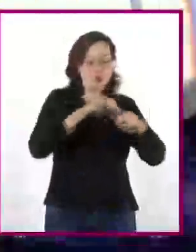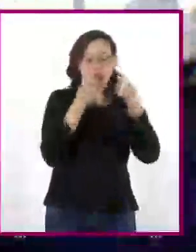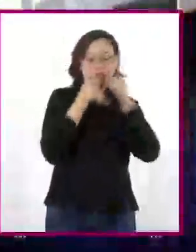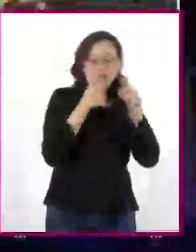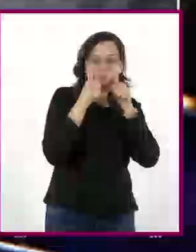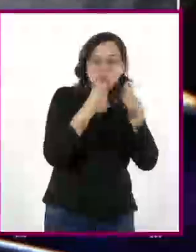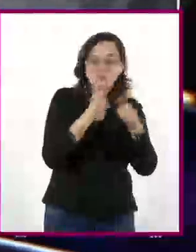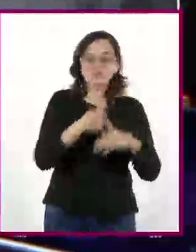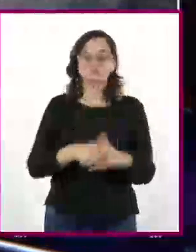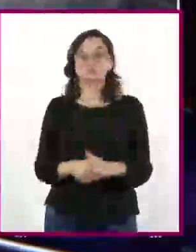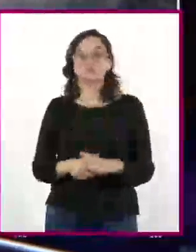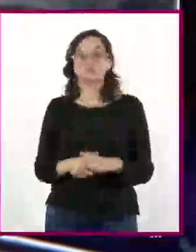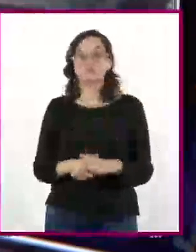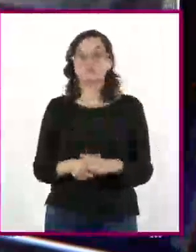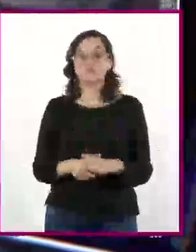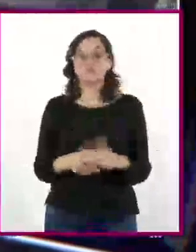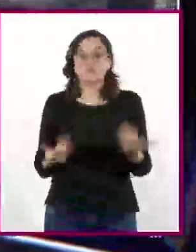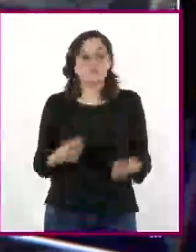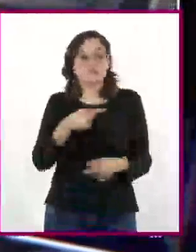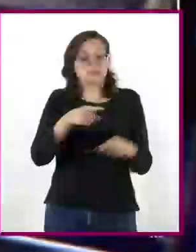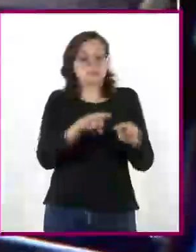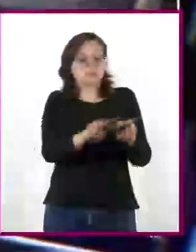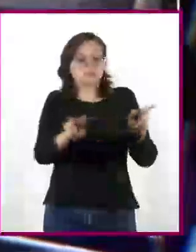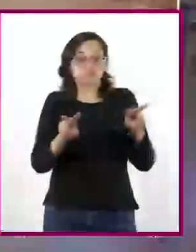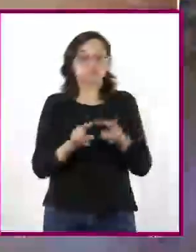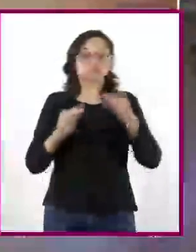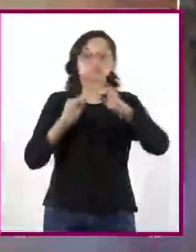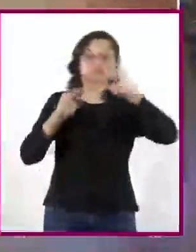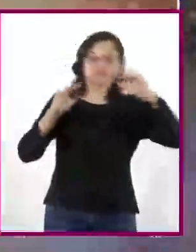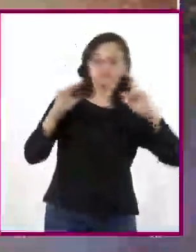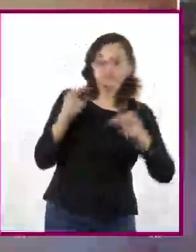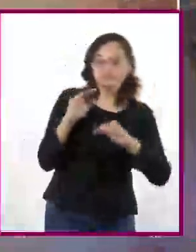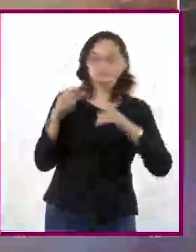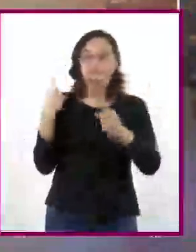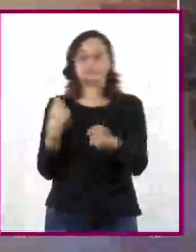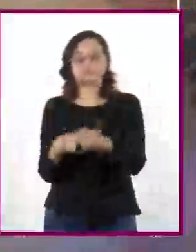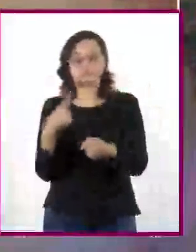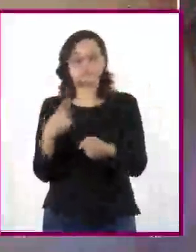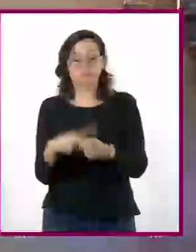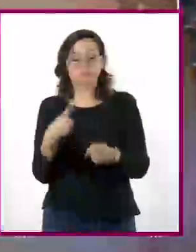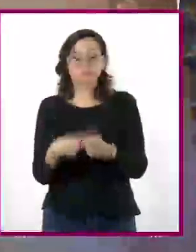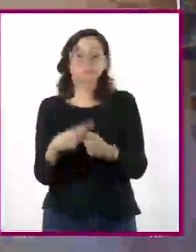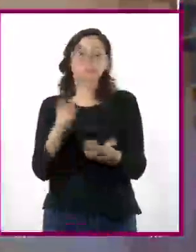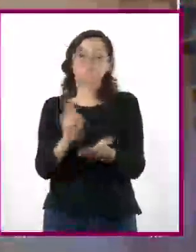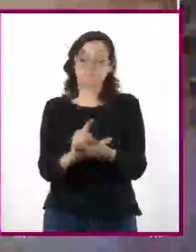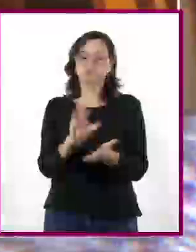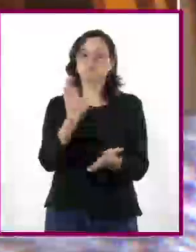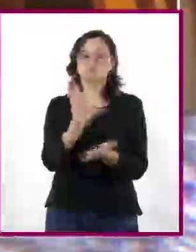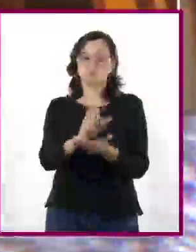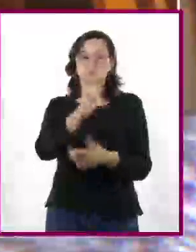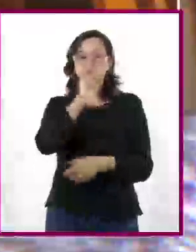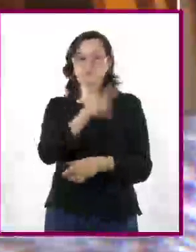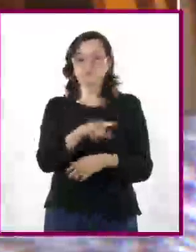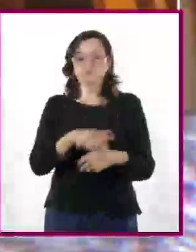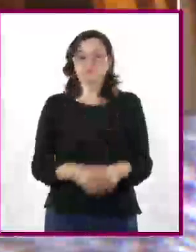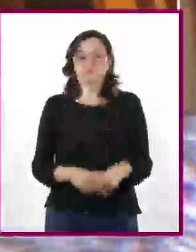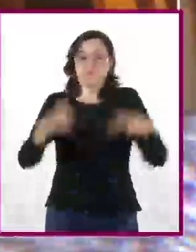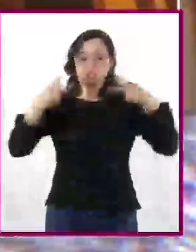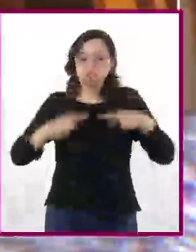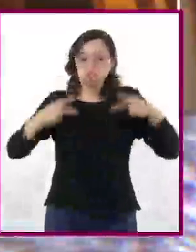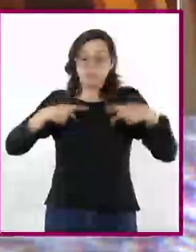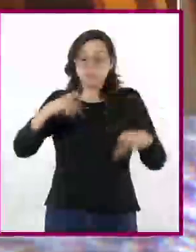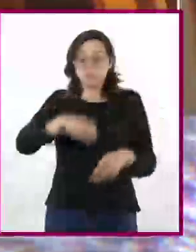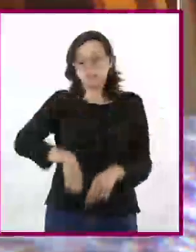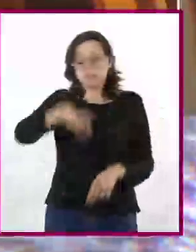grupo social. El cual es vulnerable por las desigualdades, las enfermedades y algún tipo de discapacidad. Los adultos